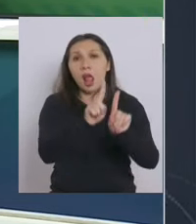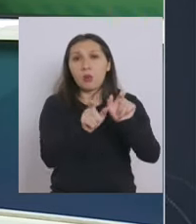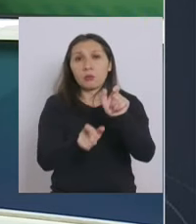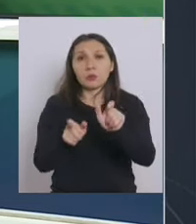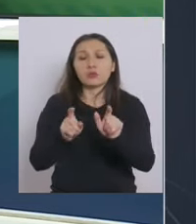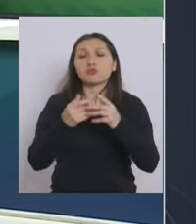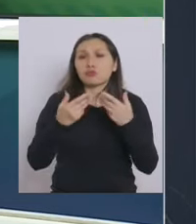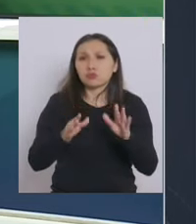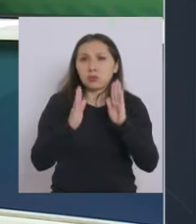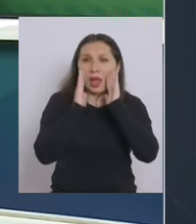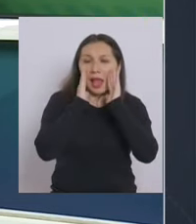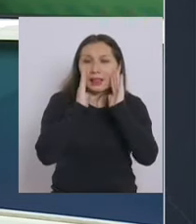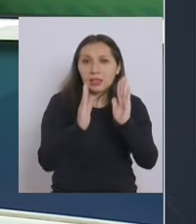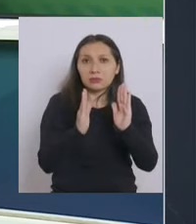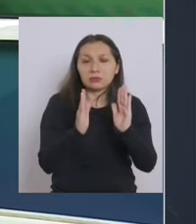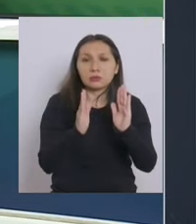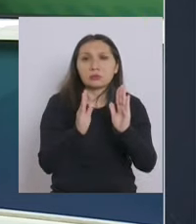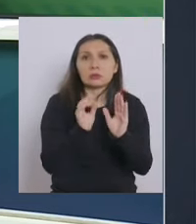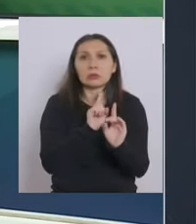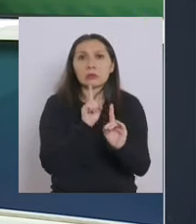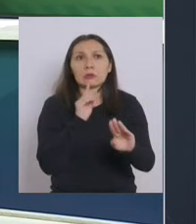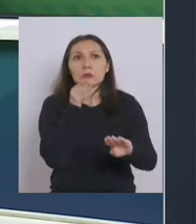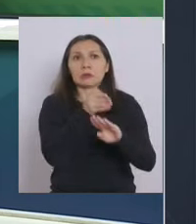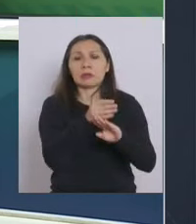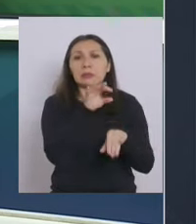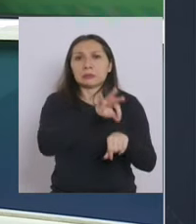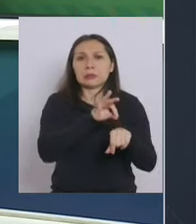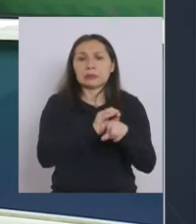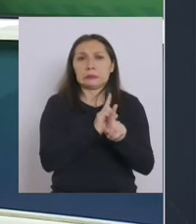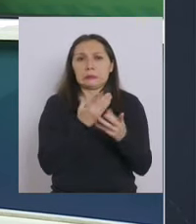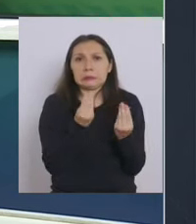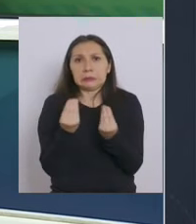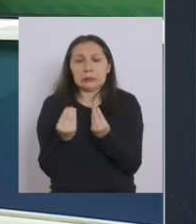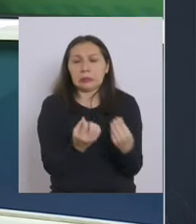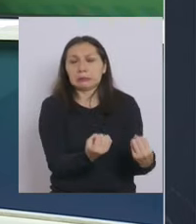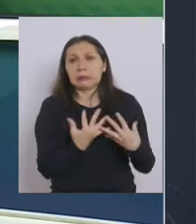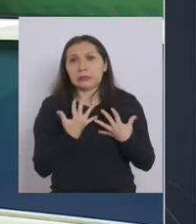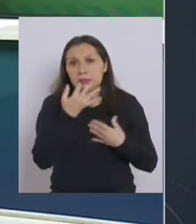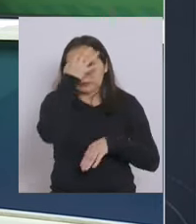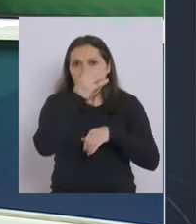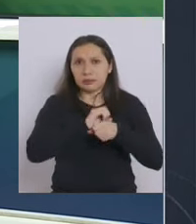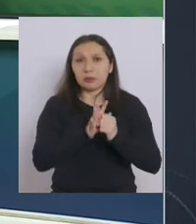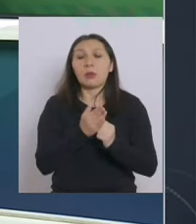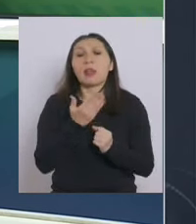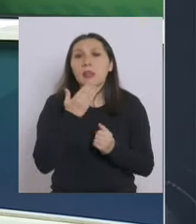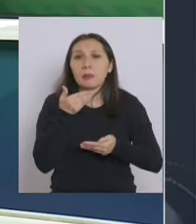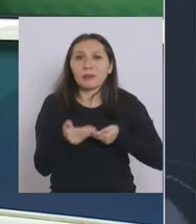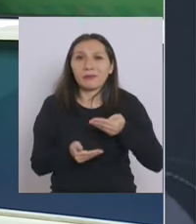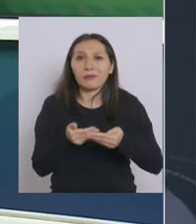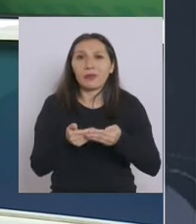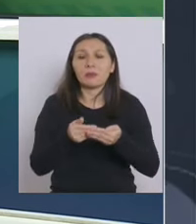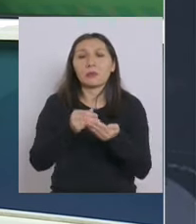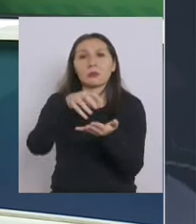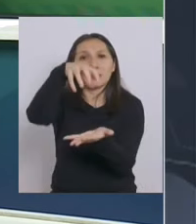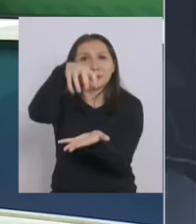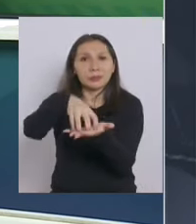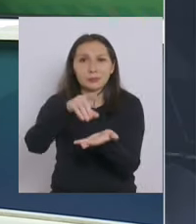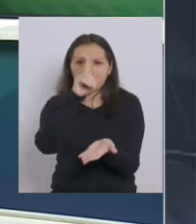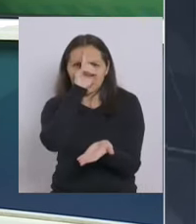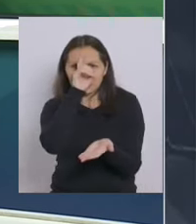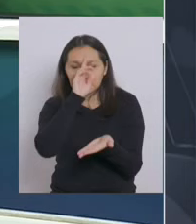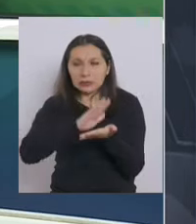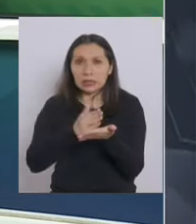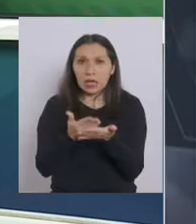ciertas atenciones no las hacen por miedo a contagiarse y también el mismo hecho del funcionamiento de los establecimientos de salud